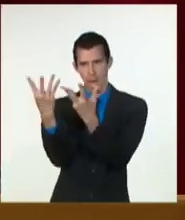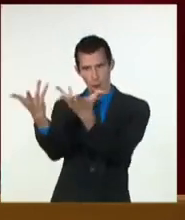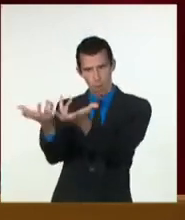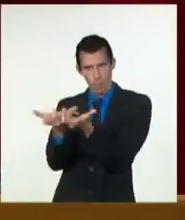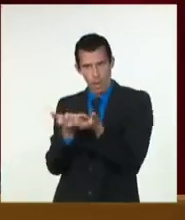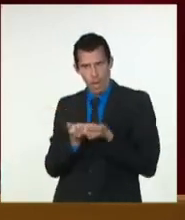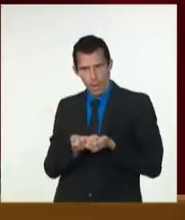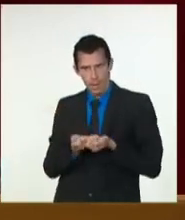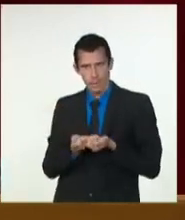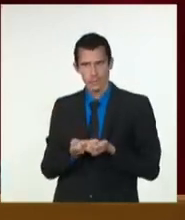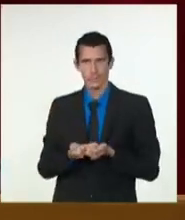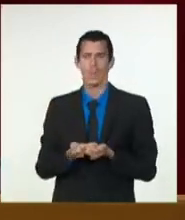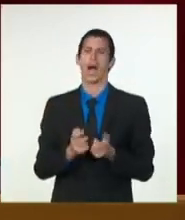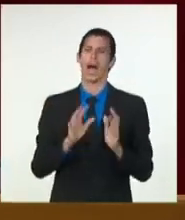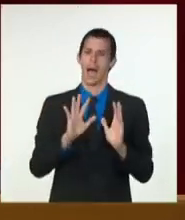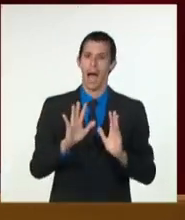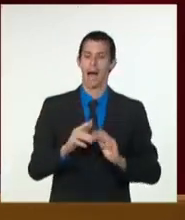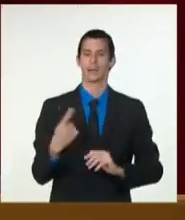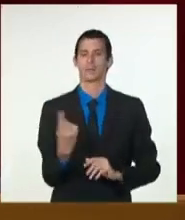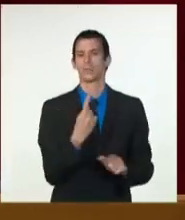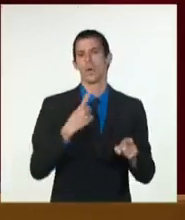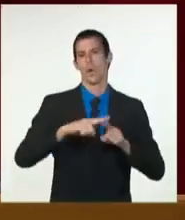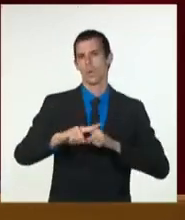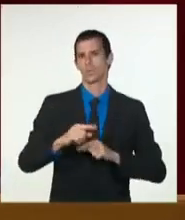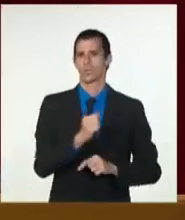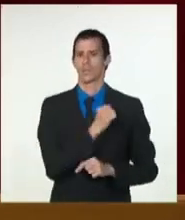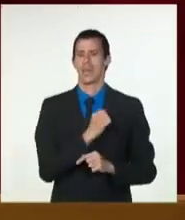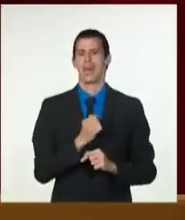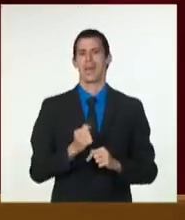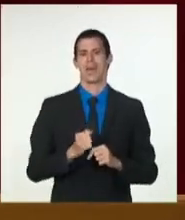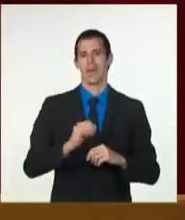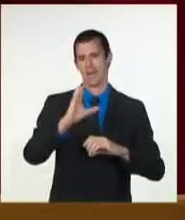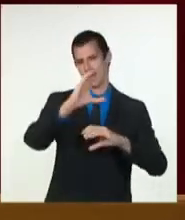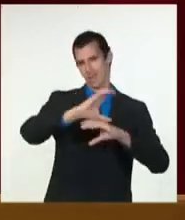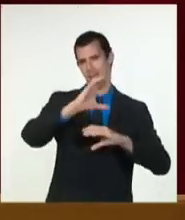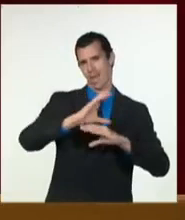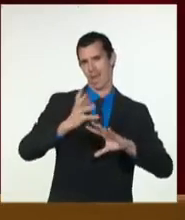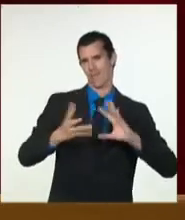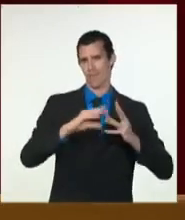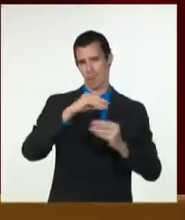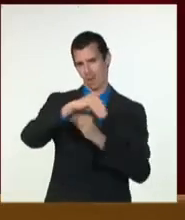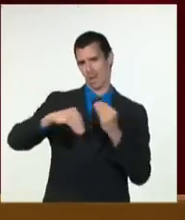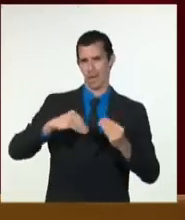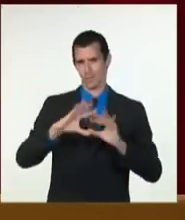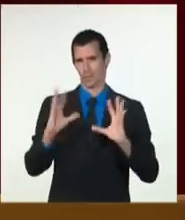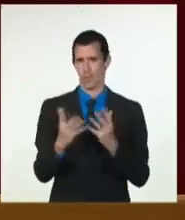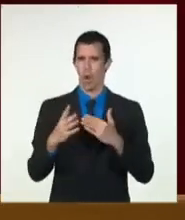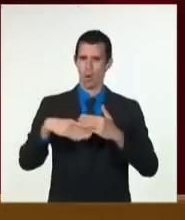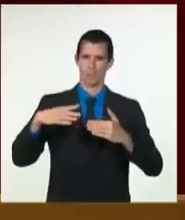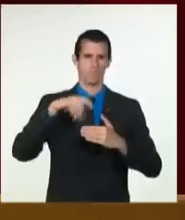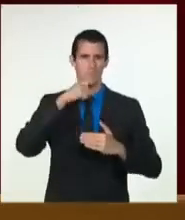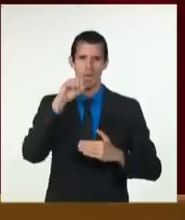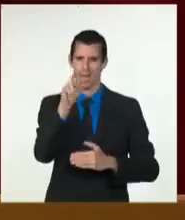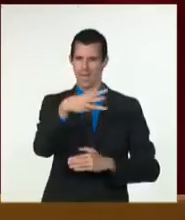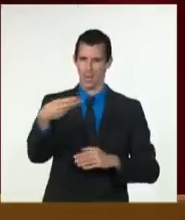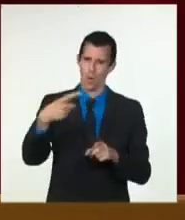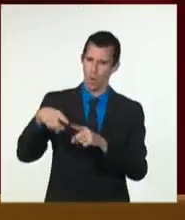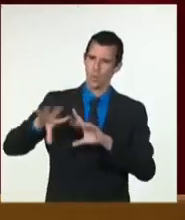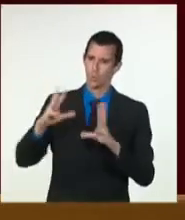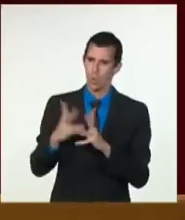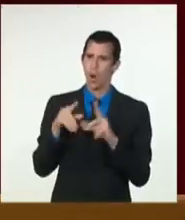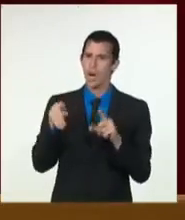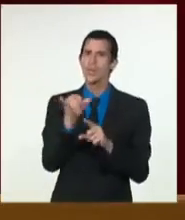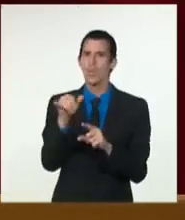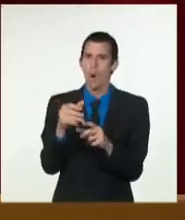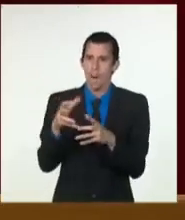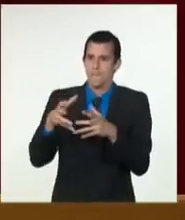mediante el fortalecimiento del mercado cambiario y el rol que debe desempeñar el sistema financiero nacional como